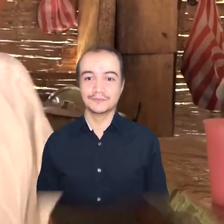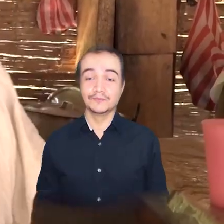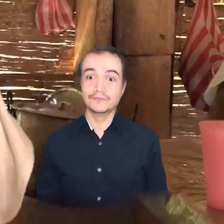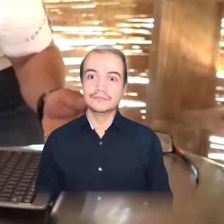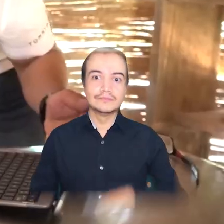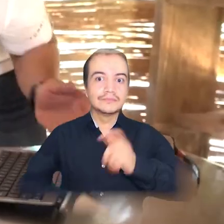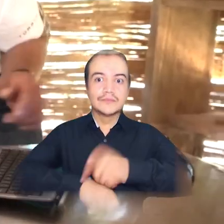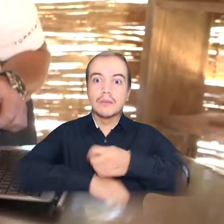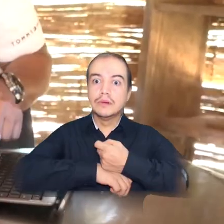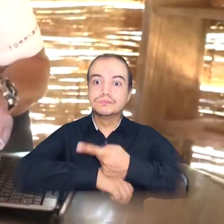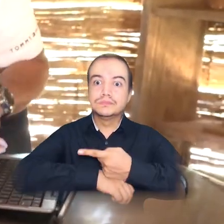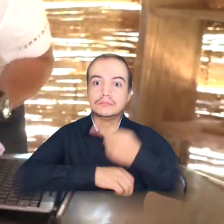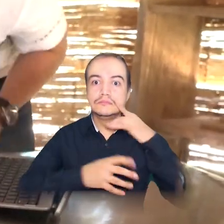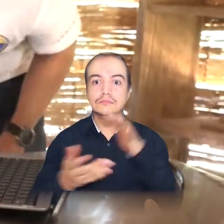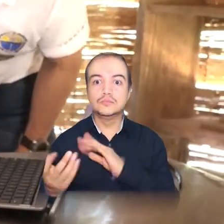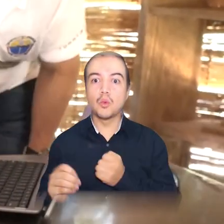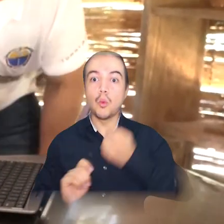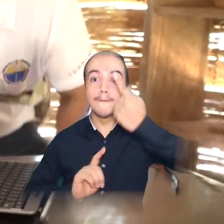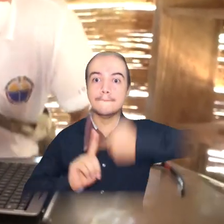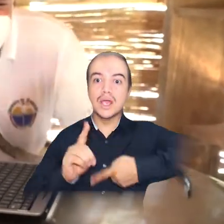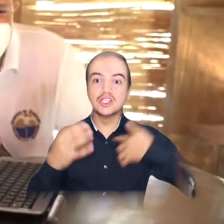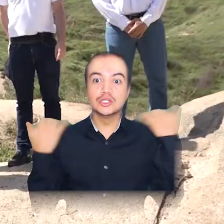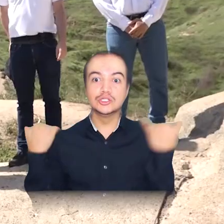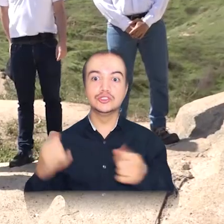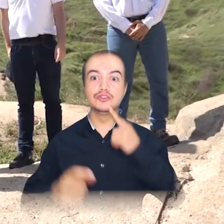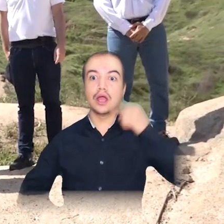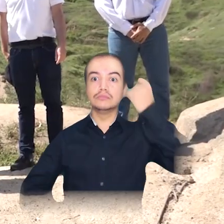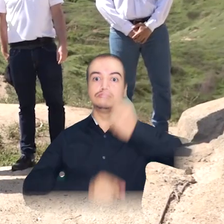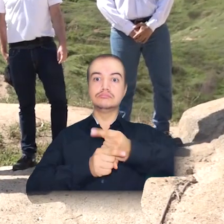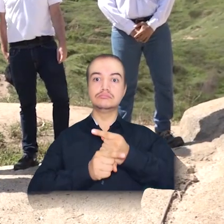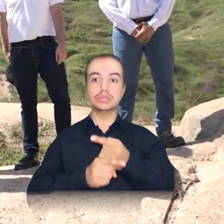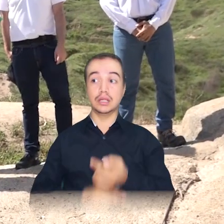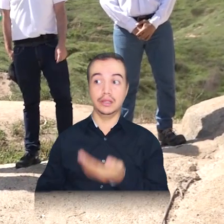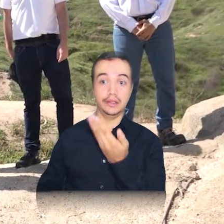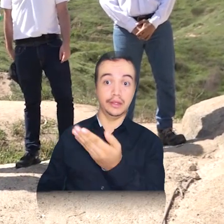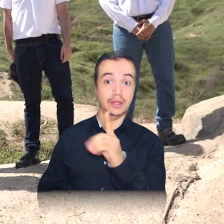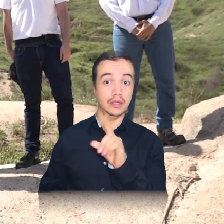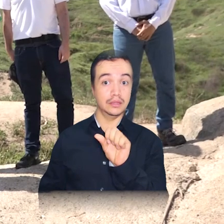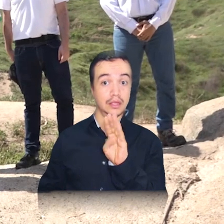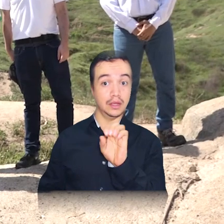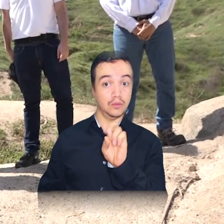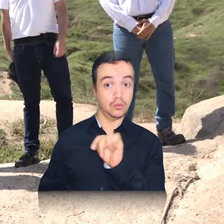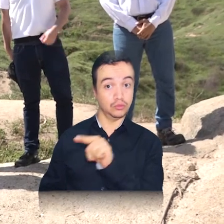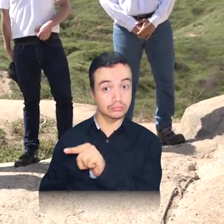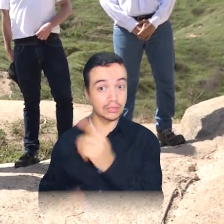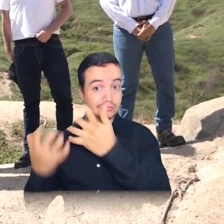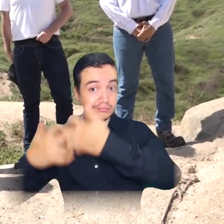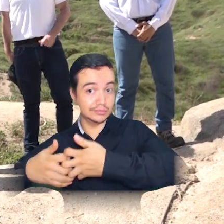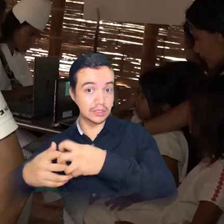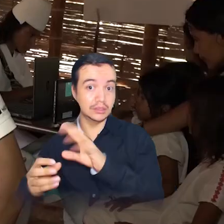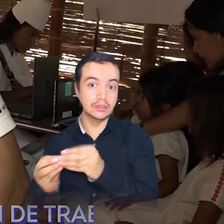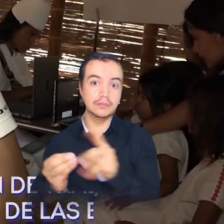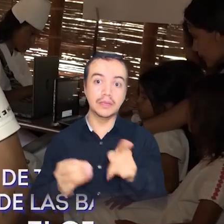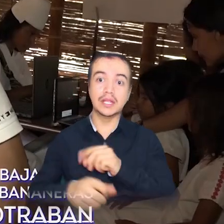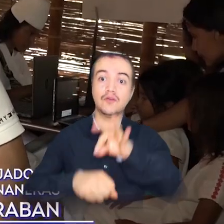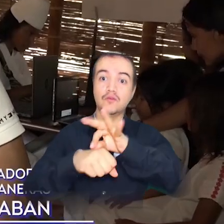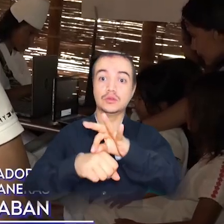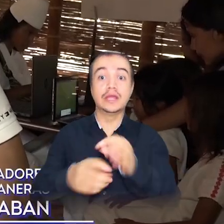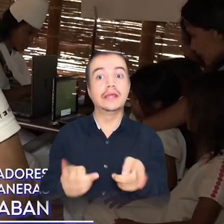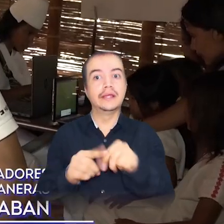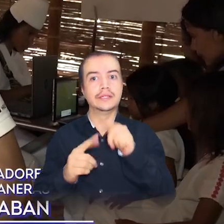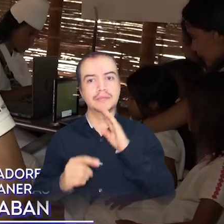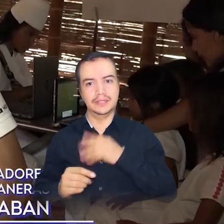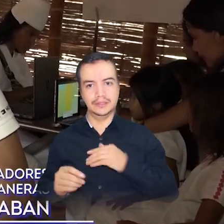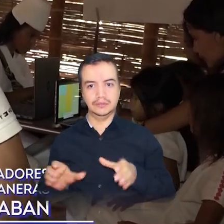Un tiempo récord, menos de un mes, logramos hacer posible este espacio a Abón y a los empleados de la fundación y por supuesto también a la